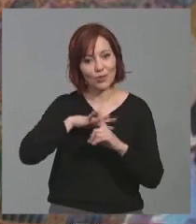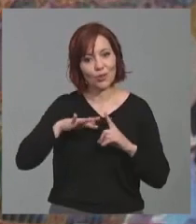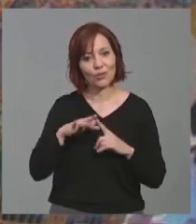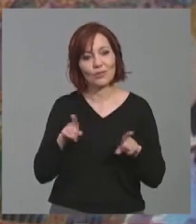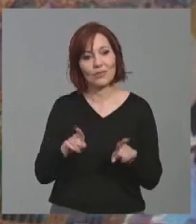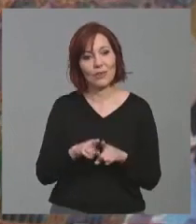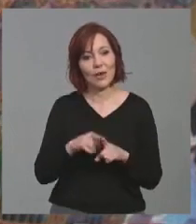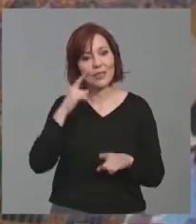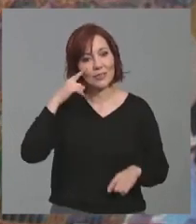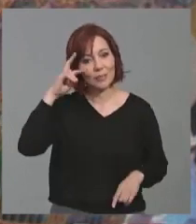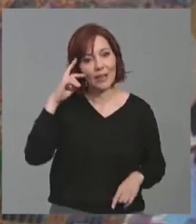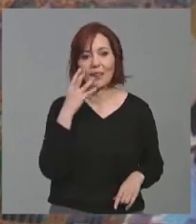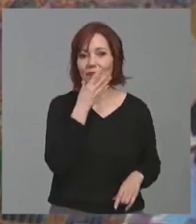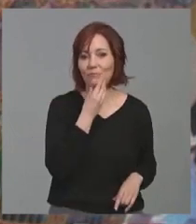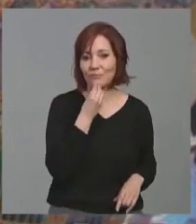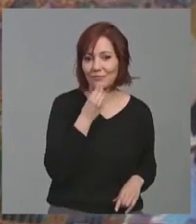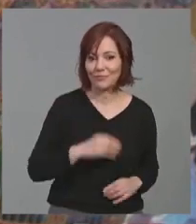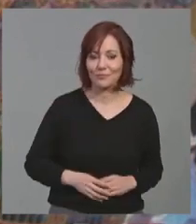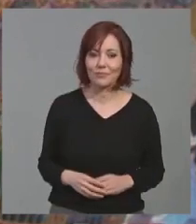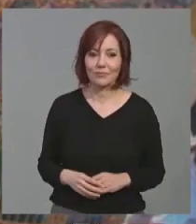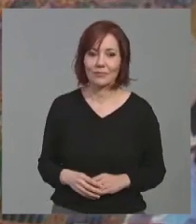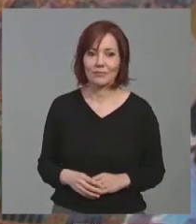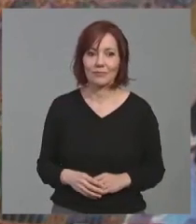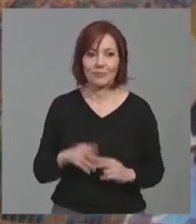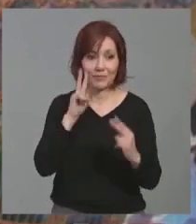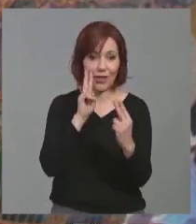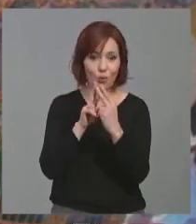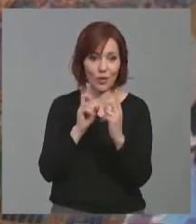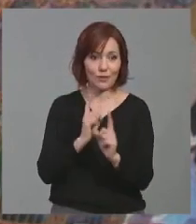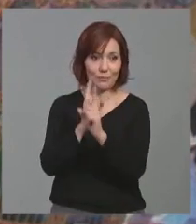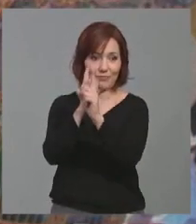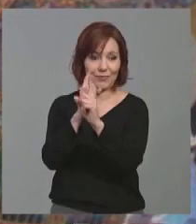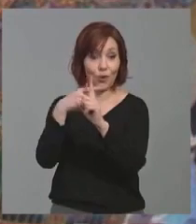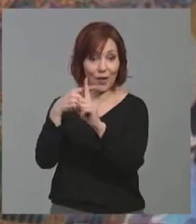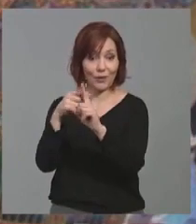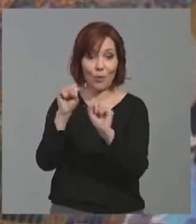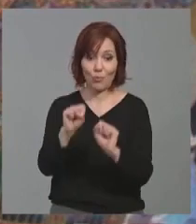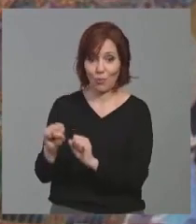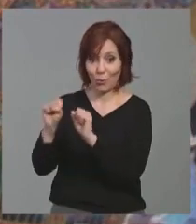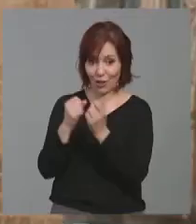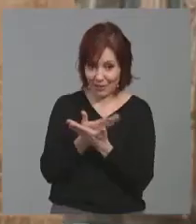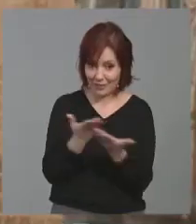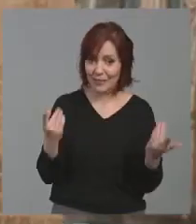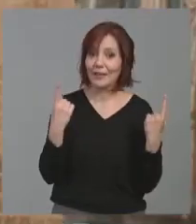que, bueno, que tengan esa experiencia, ¿no?, de encuentro con la cruz y que pueda proteger, que falta nos hacer todos. falta nos hacer, muchas gracias.